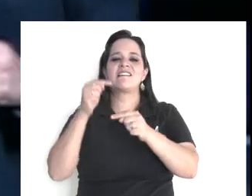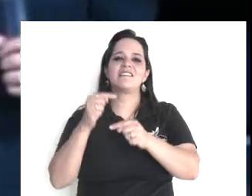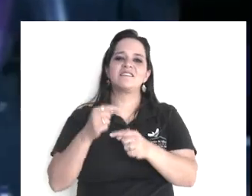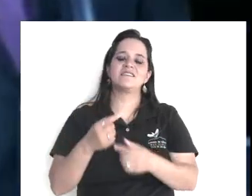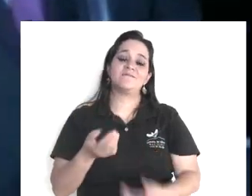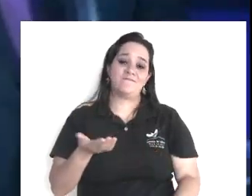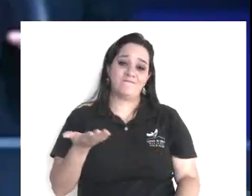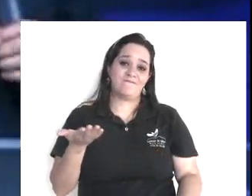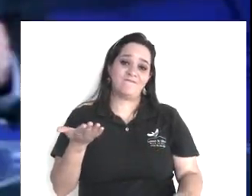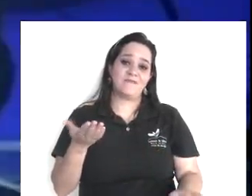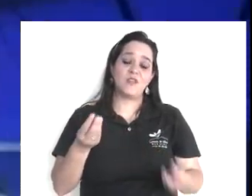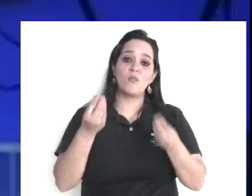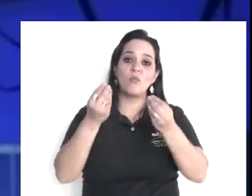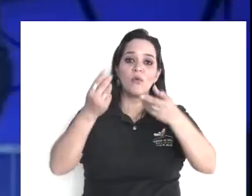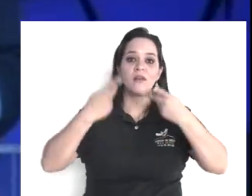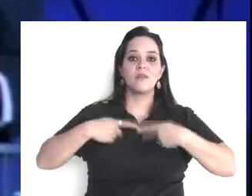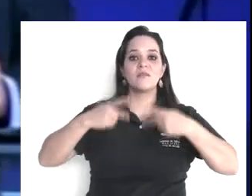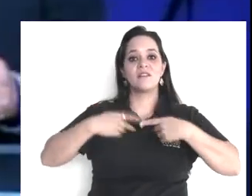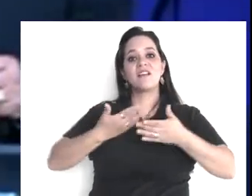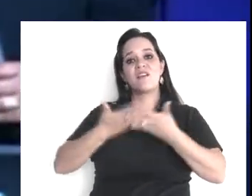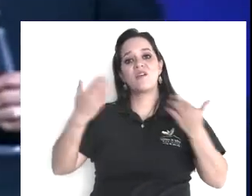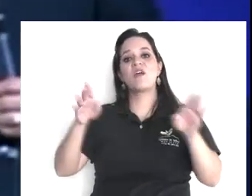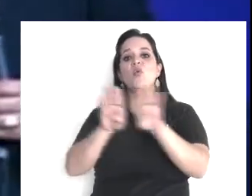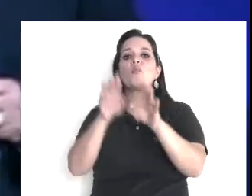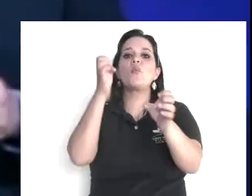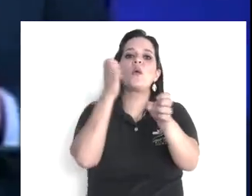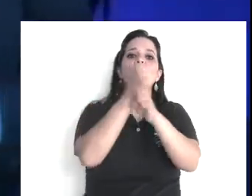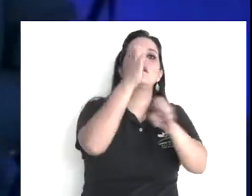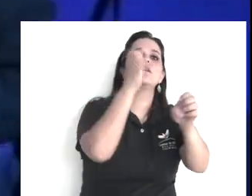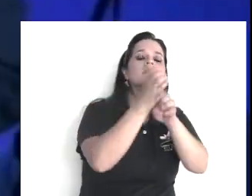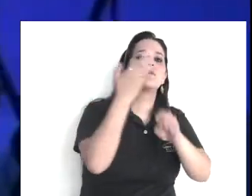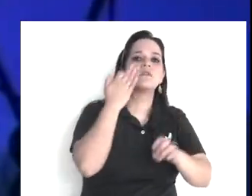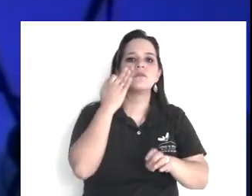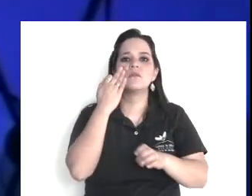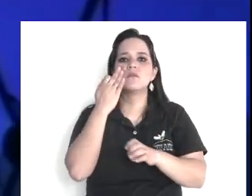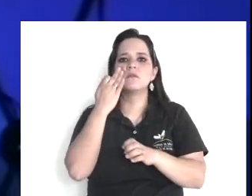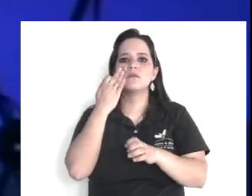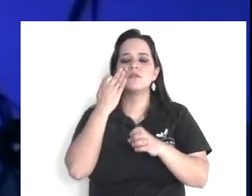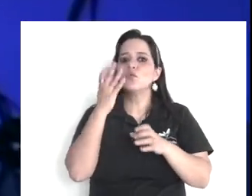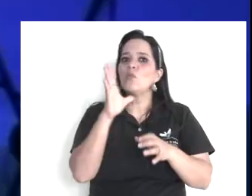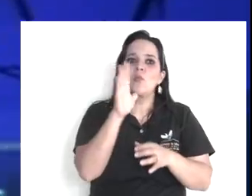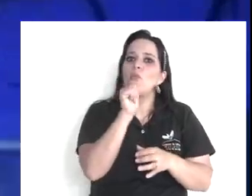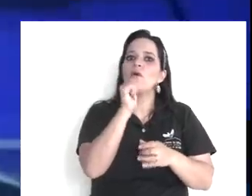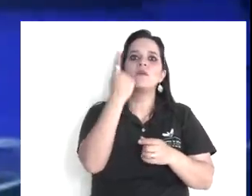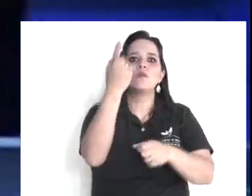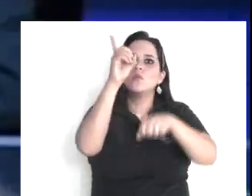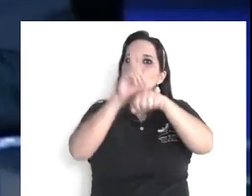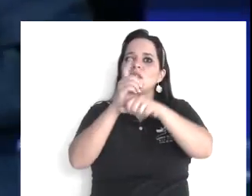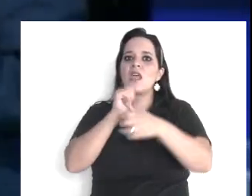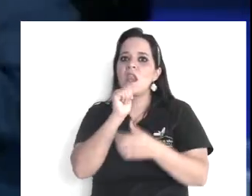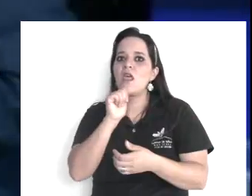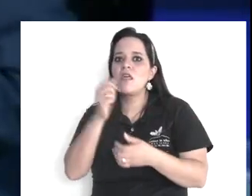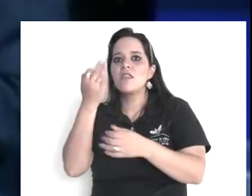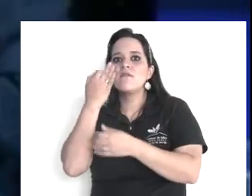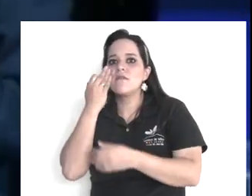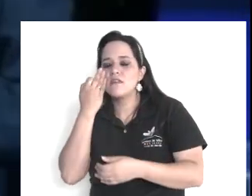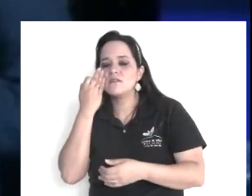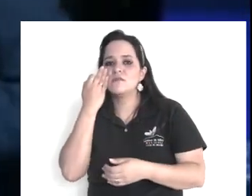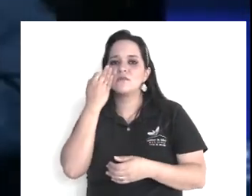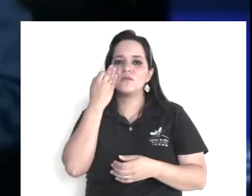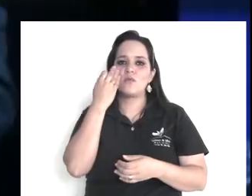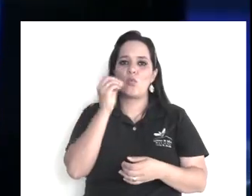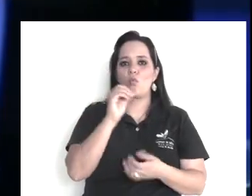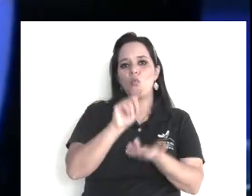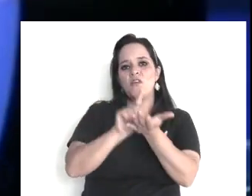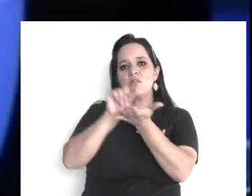tuvo razón, muchos están atrapados, si finalmente, tú decides seguir con tu Twitter, o tu Facebook, o lo que